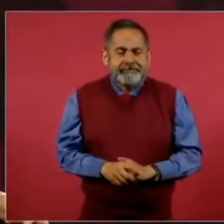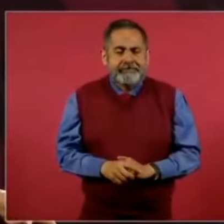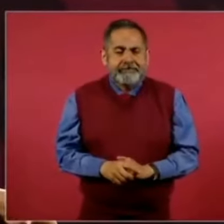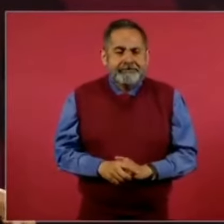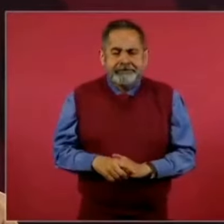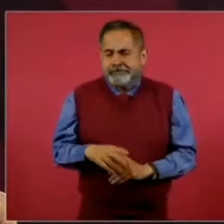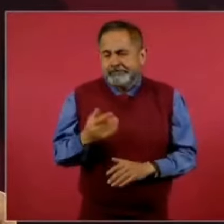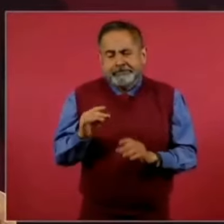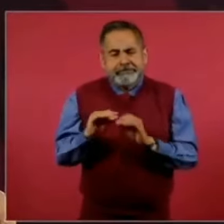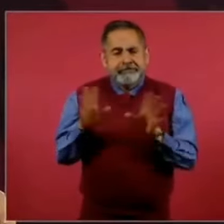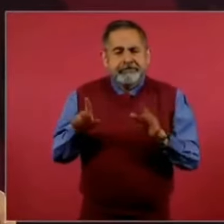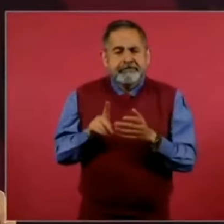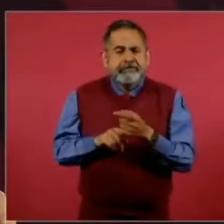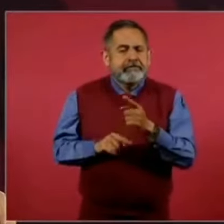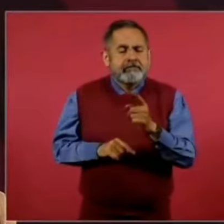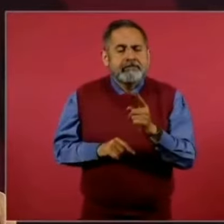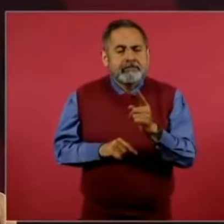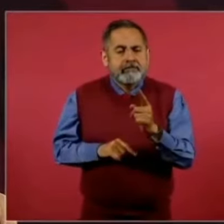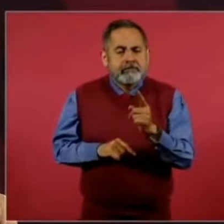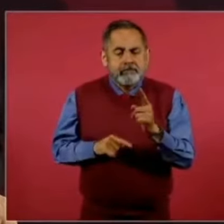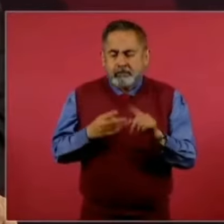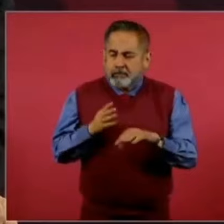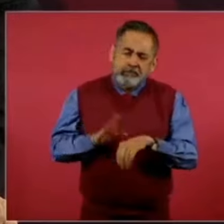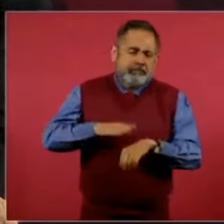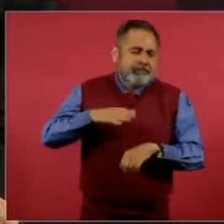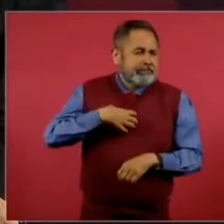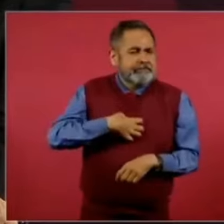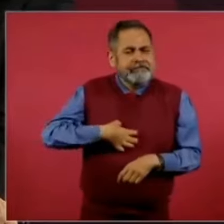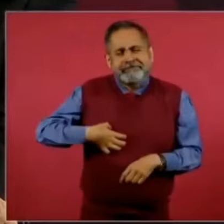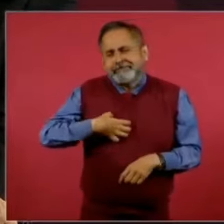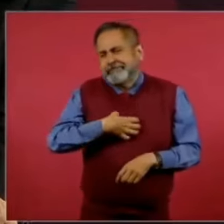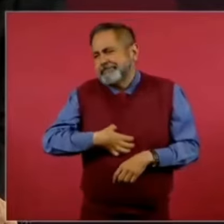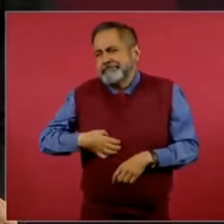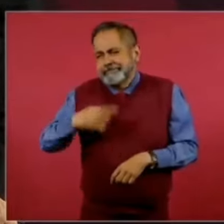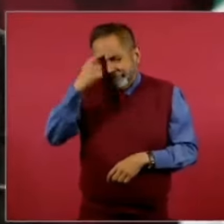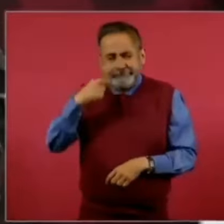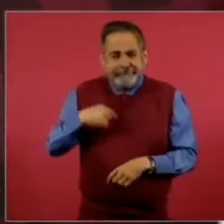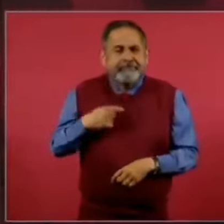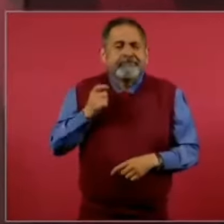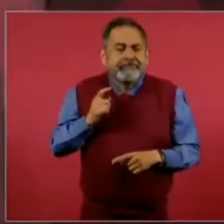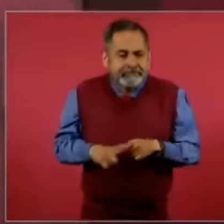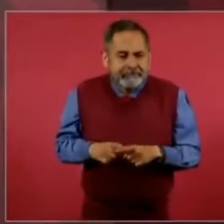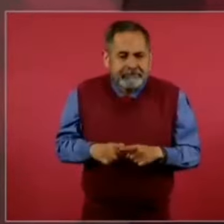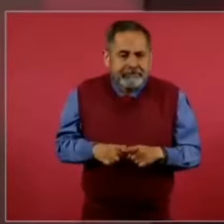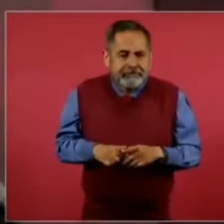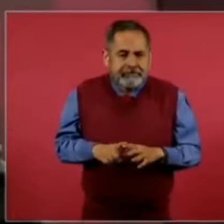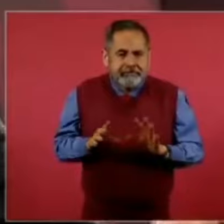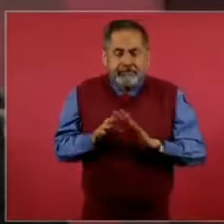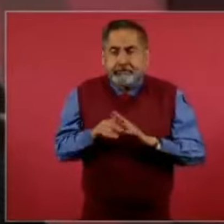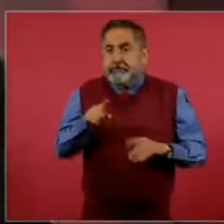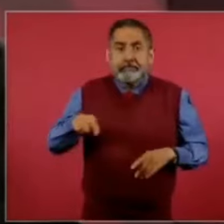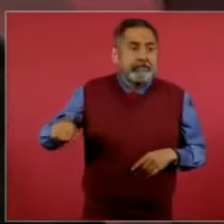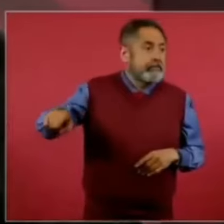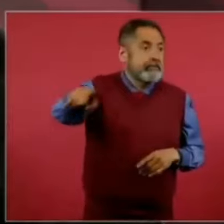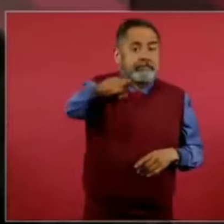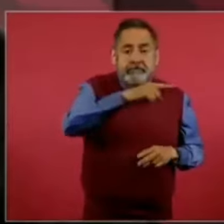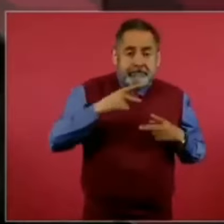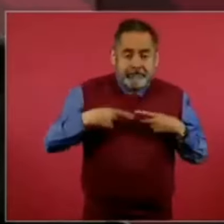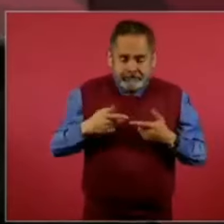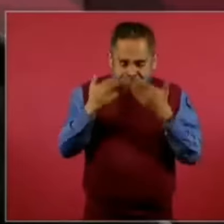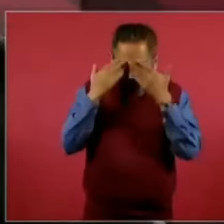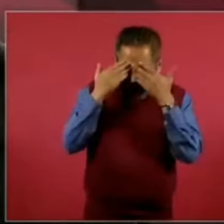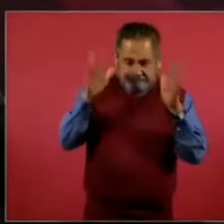desde luego lo que más contento me tiene es es el despertar del pueblo